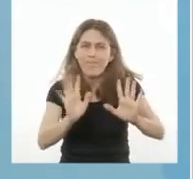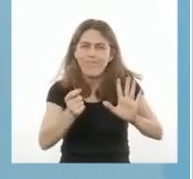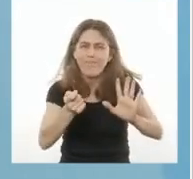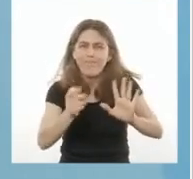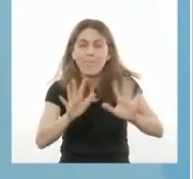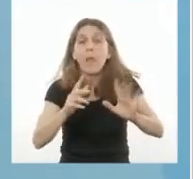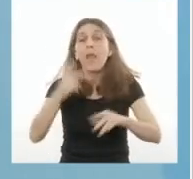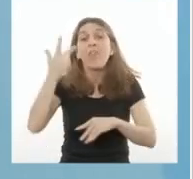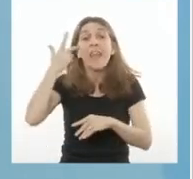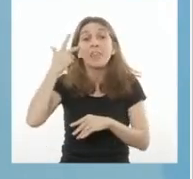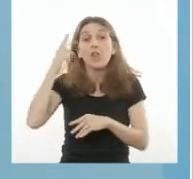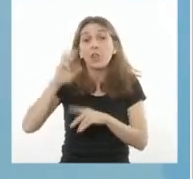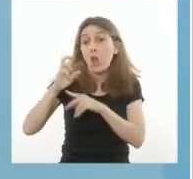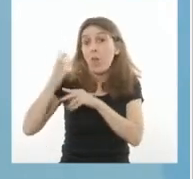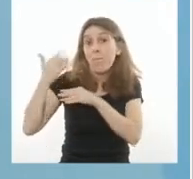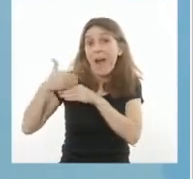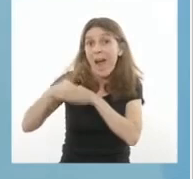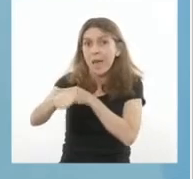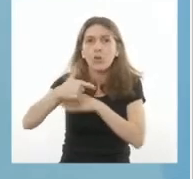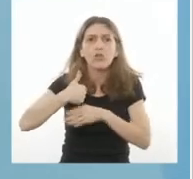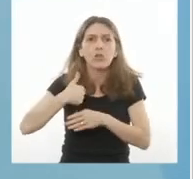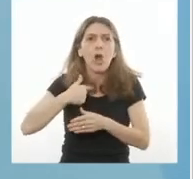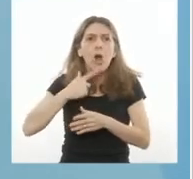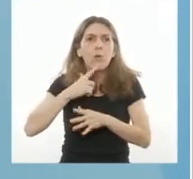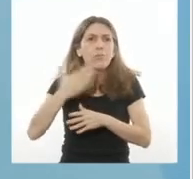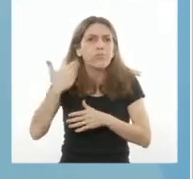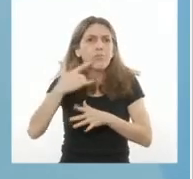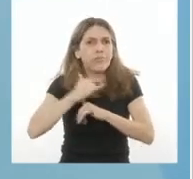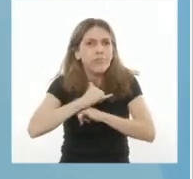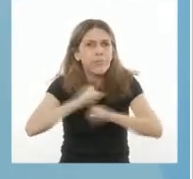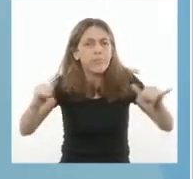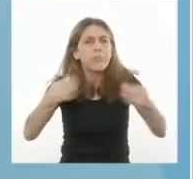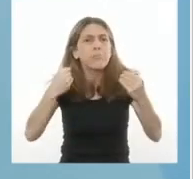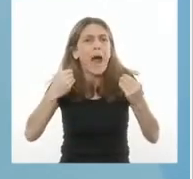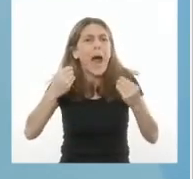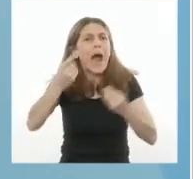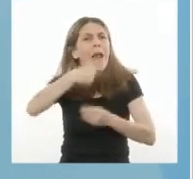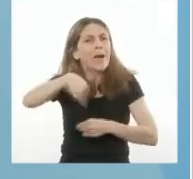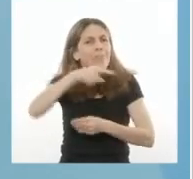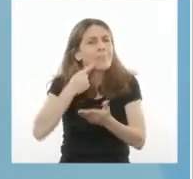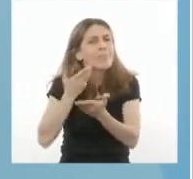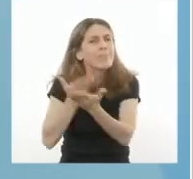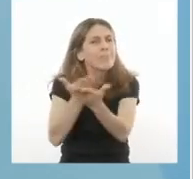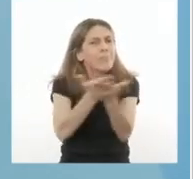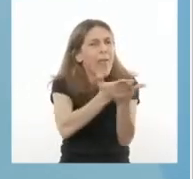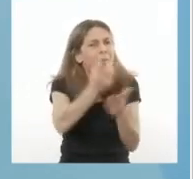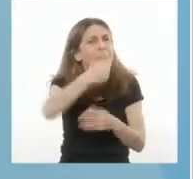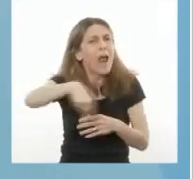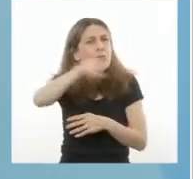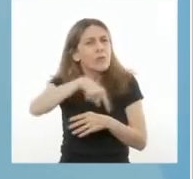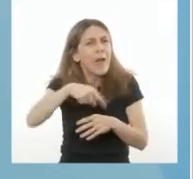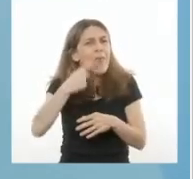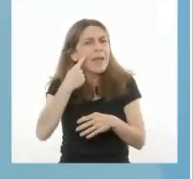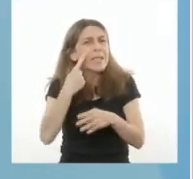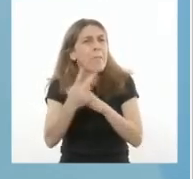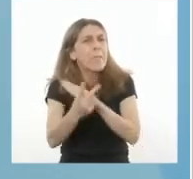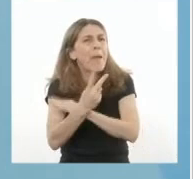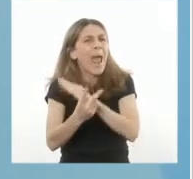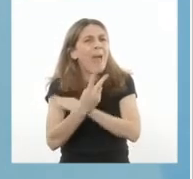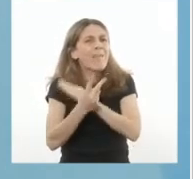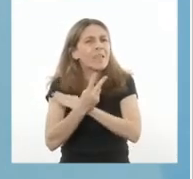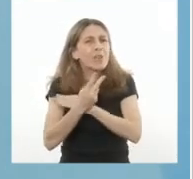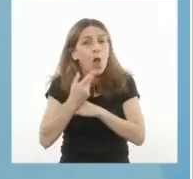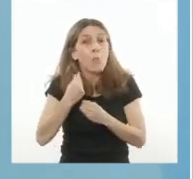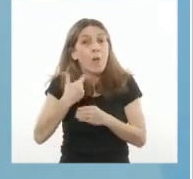marzo, me dirigí a todos ustedes para convocarlos a reforzar la prevención ante el riesgo de una segunda